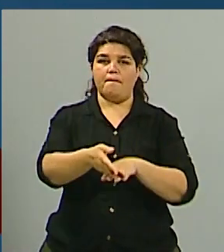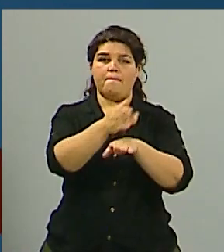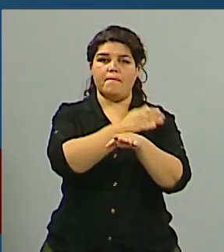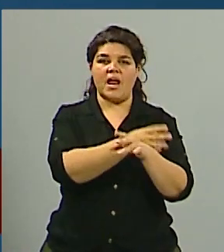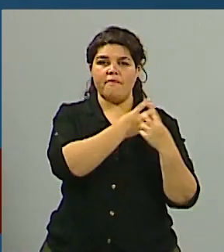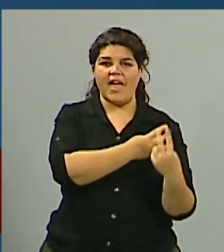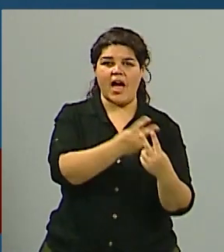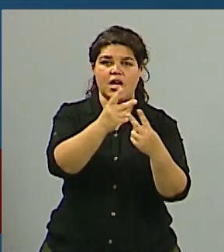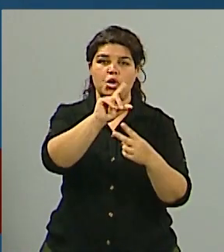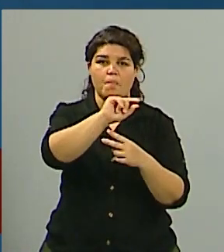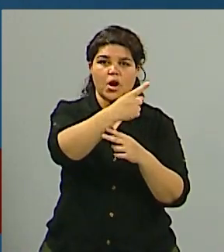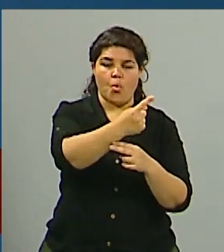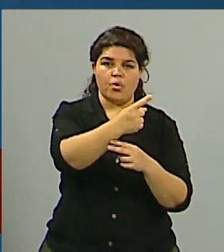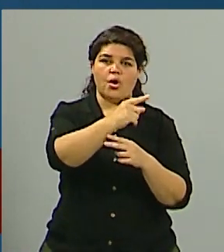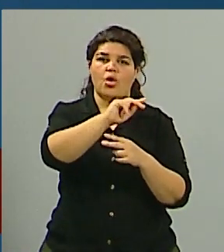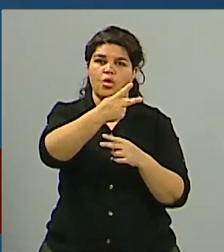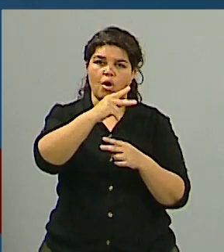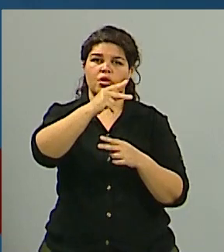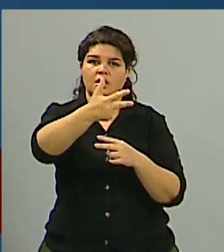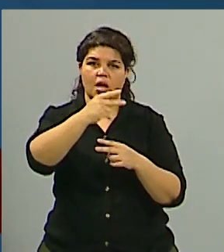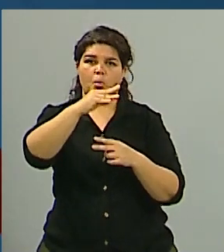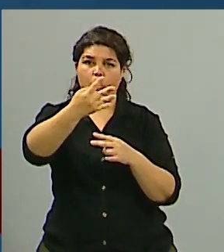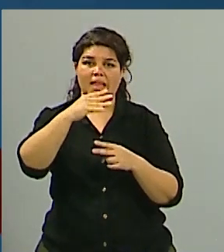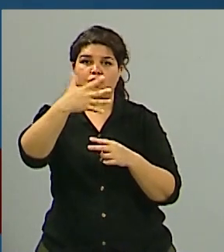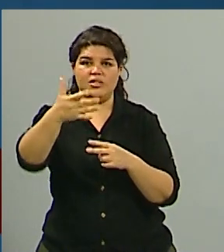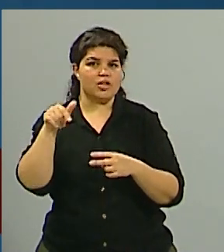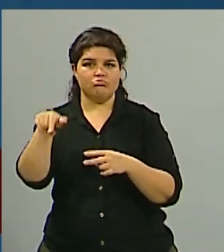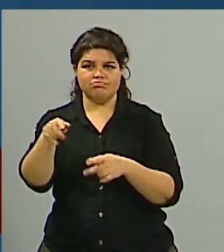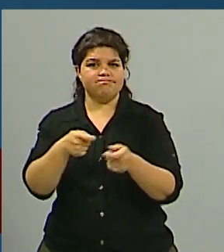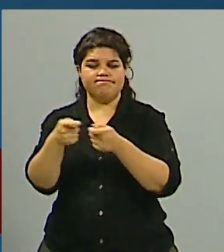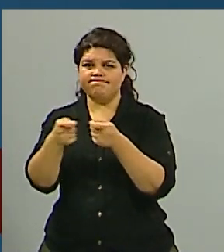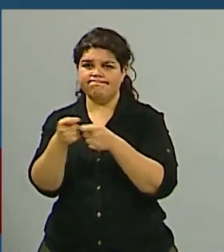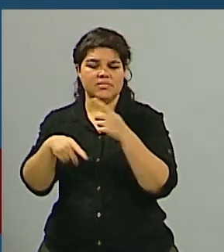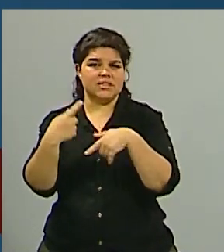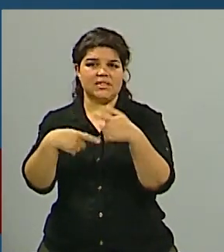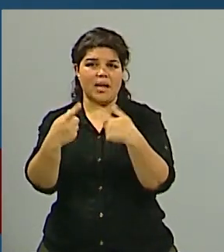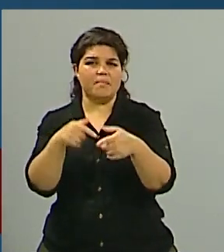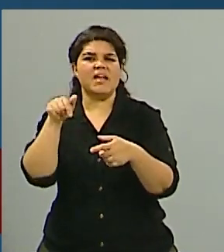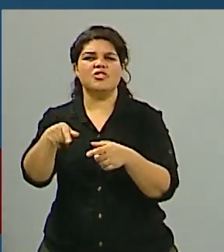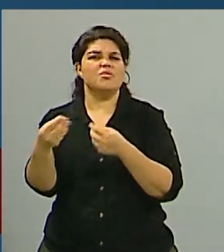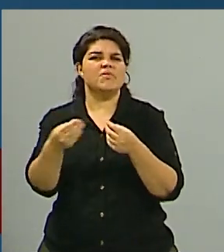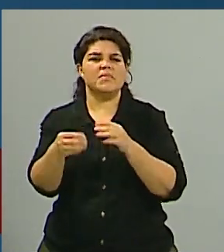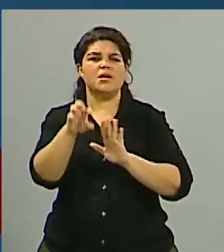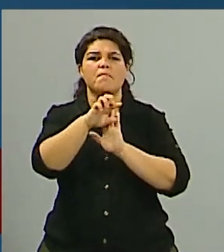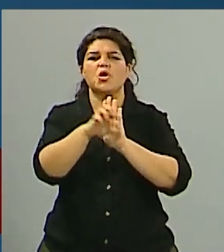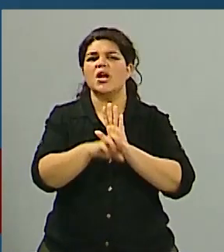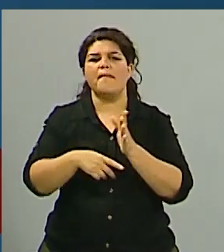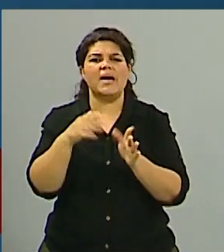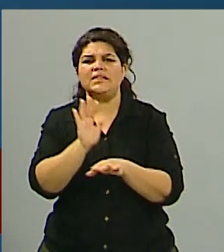¿qué evaluación hace del programa? Bueno el programa en sí es una